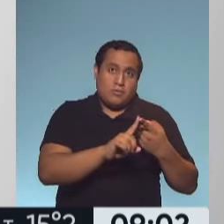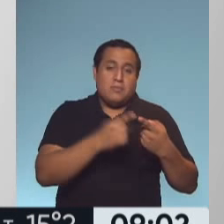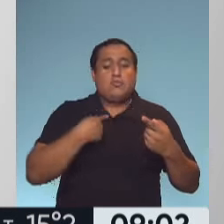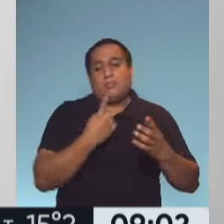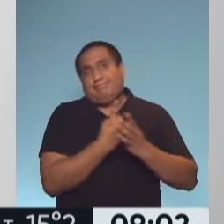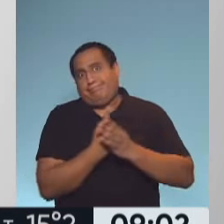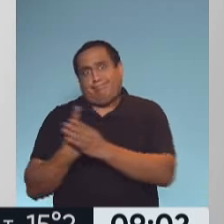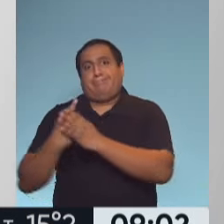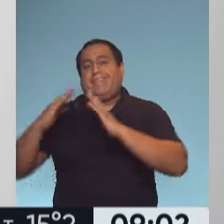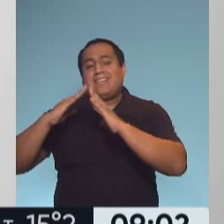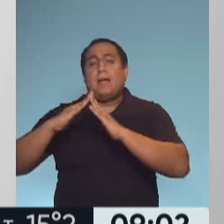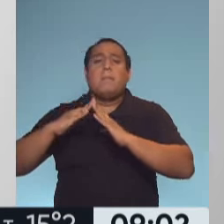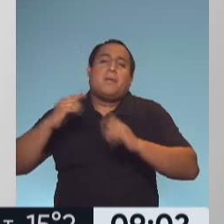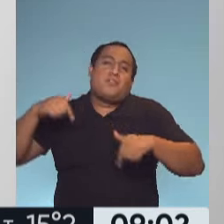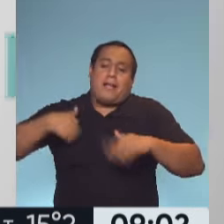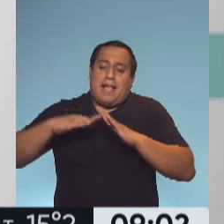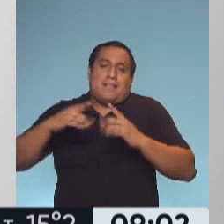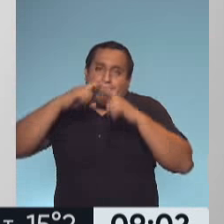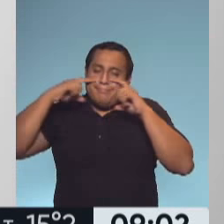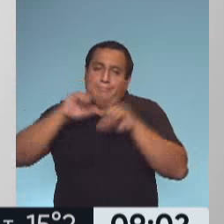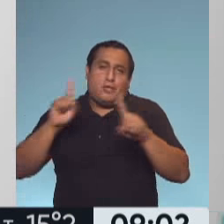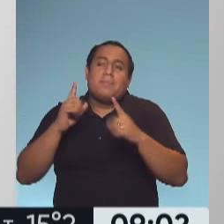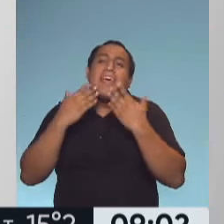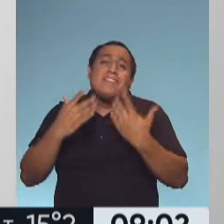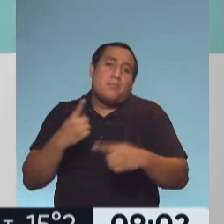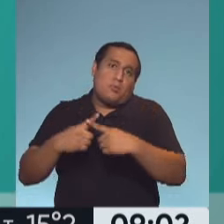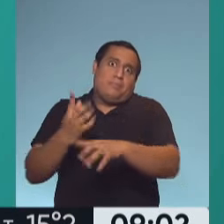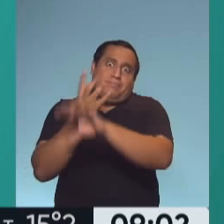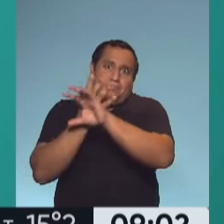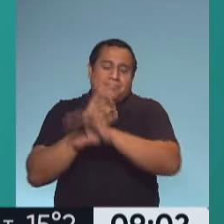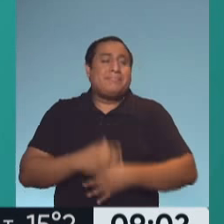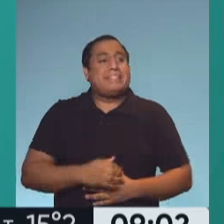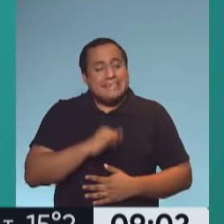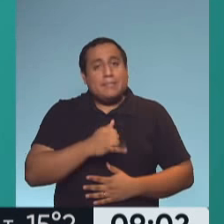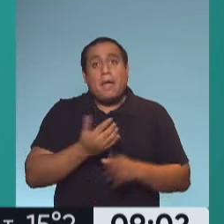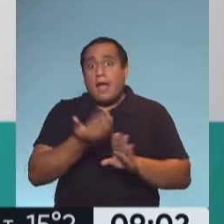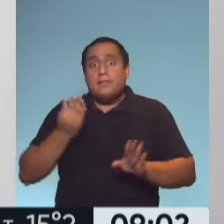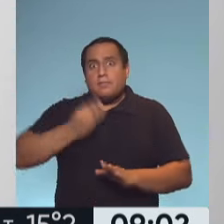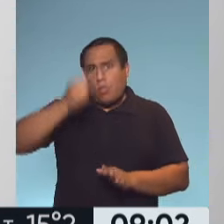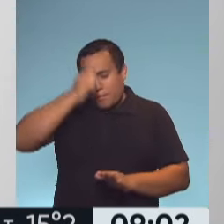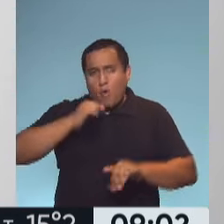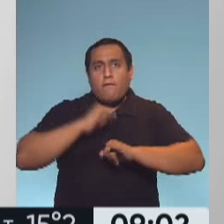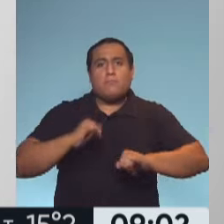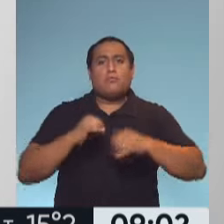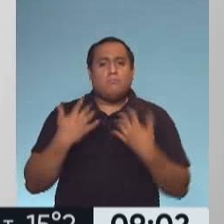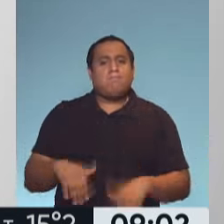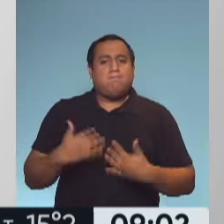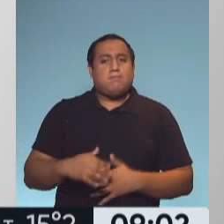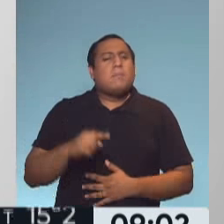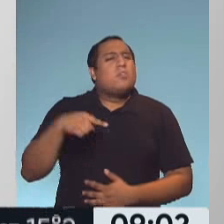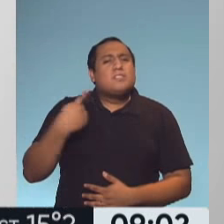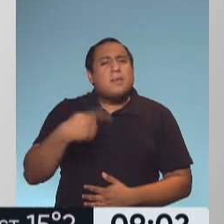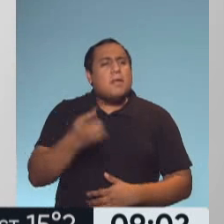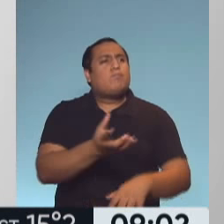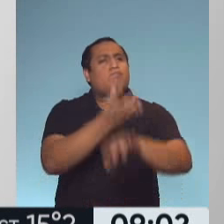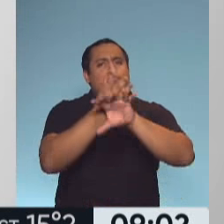Pero muchas gracias por la llamada. Bueno, en principio, Omar, un fin de semana lleno de información. Pero sobre todo, siempre te contactamos porque nos